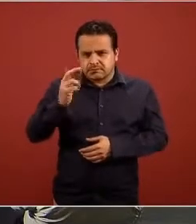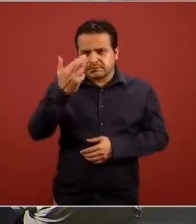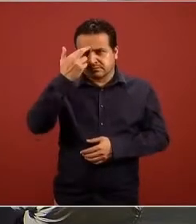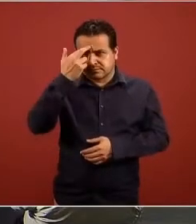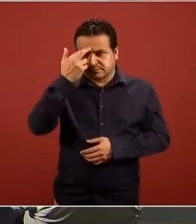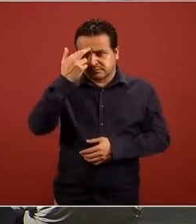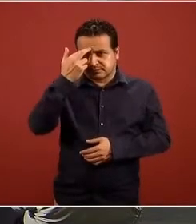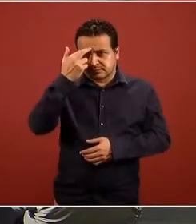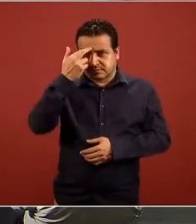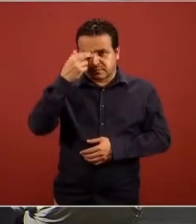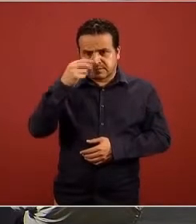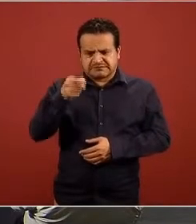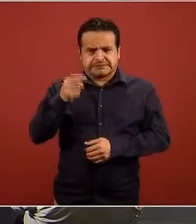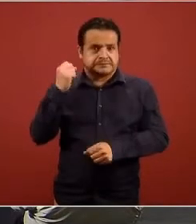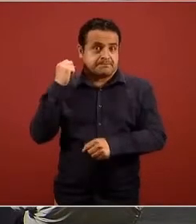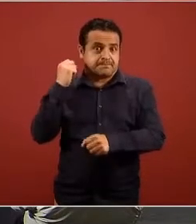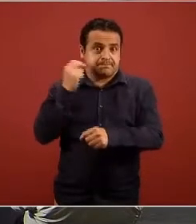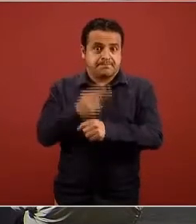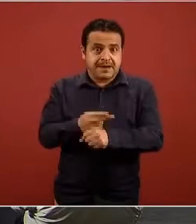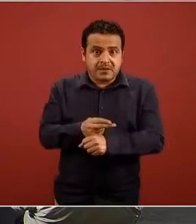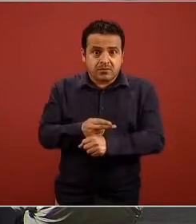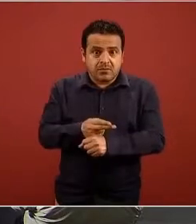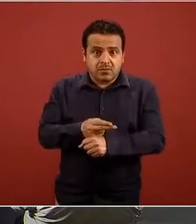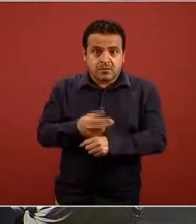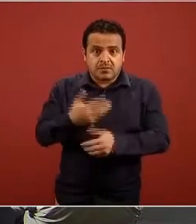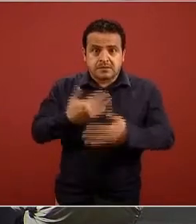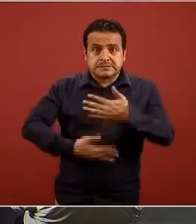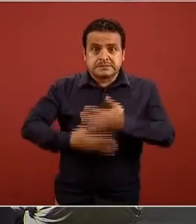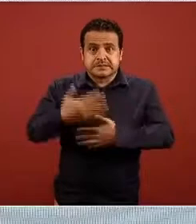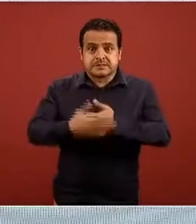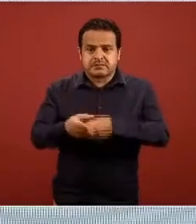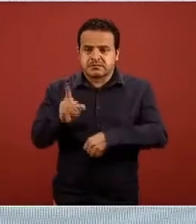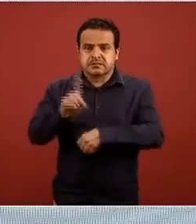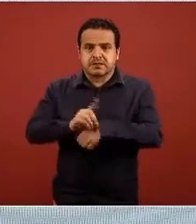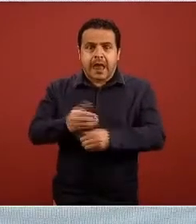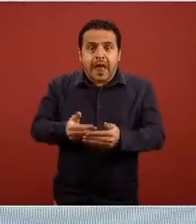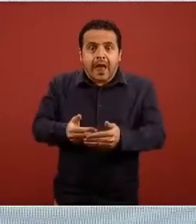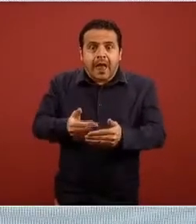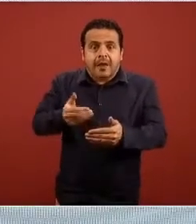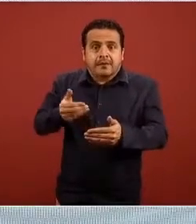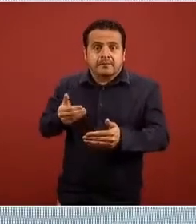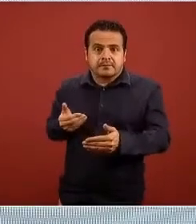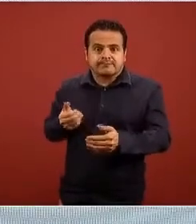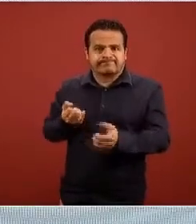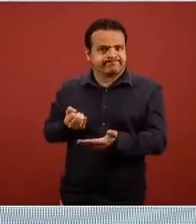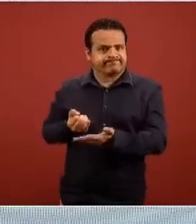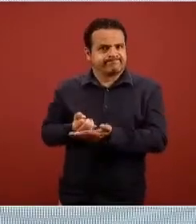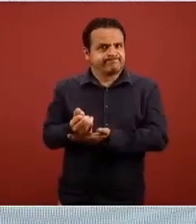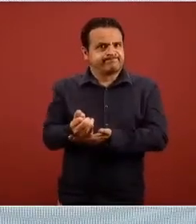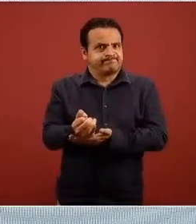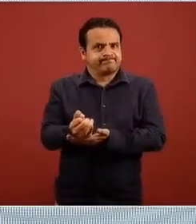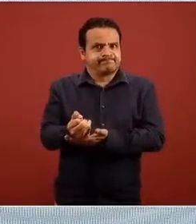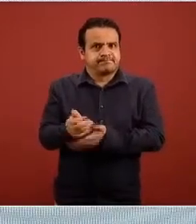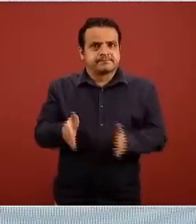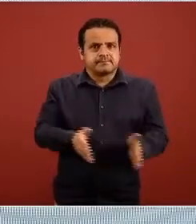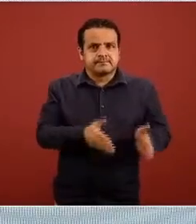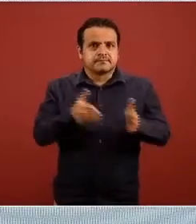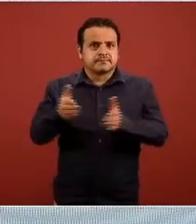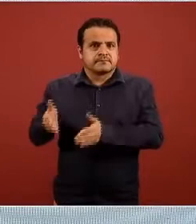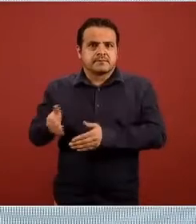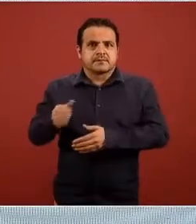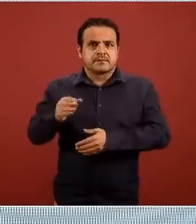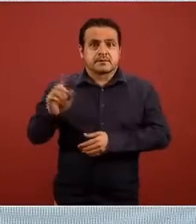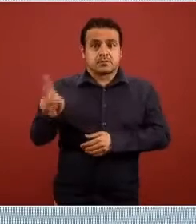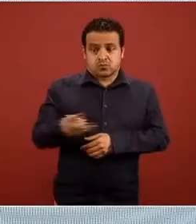adelantado a las medidas 15 días que consideramos desde la decisión y un poco más de una semana desde su